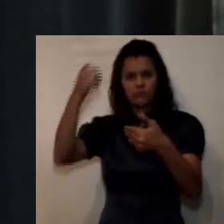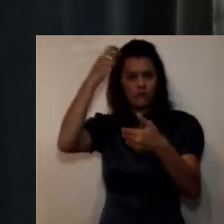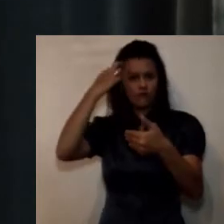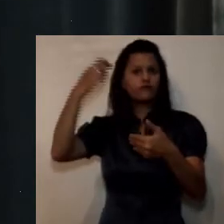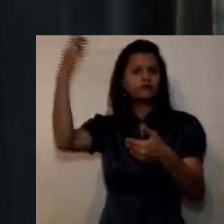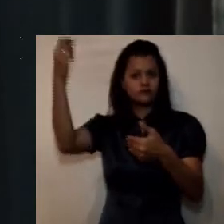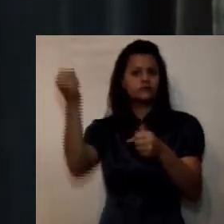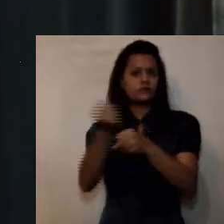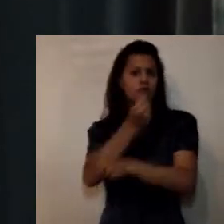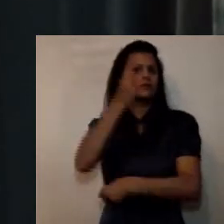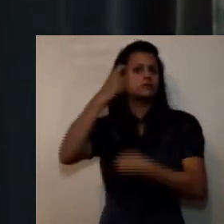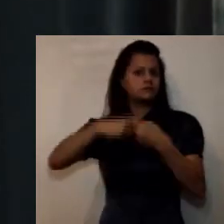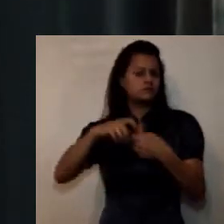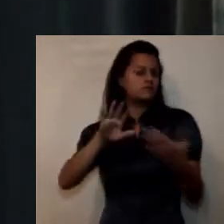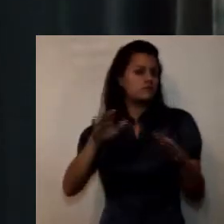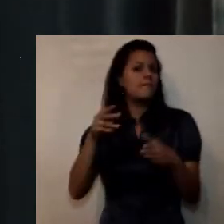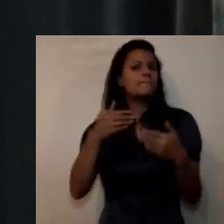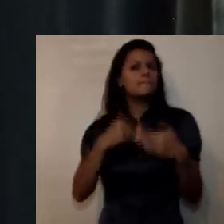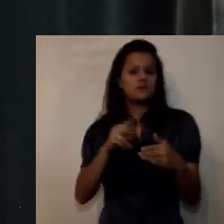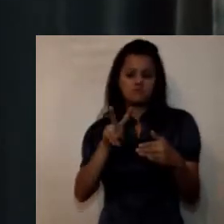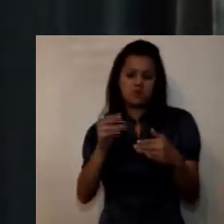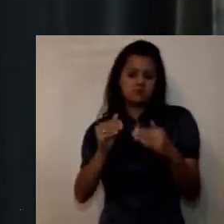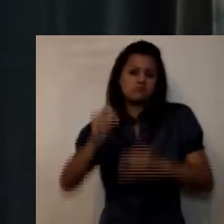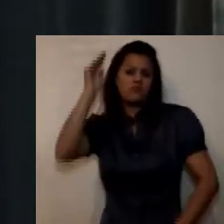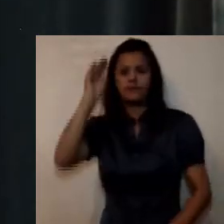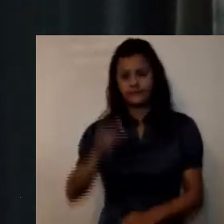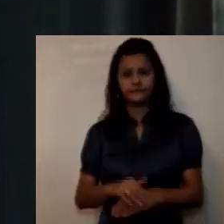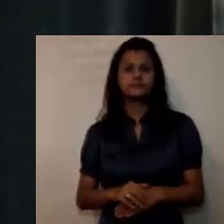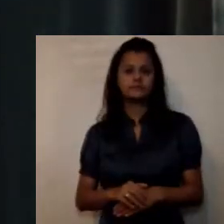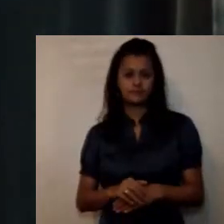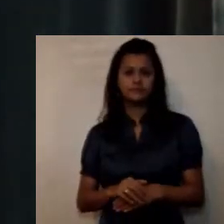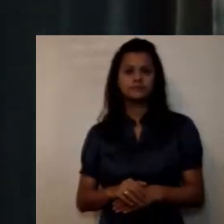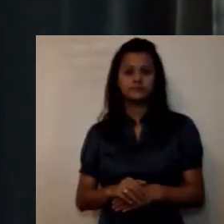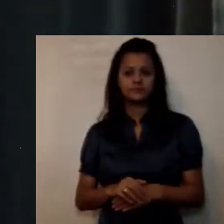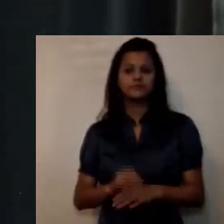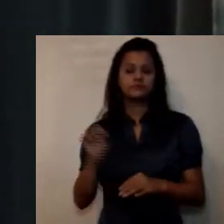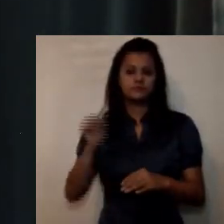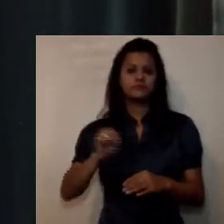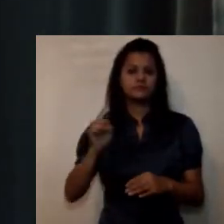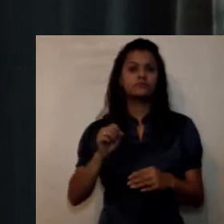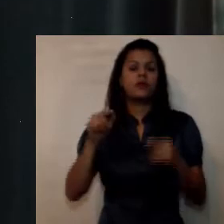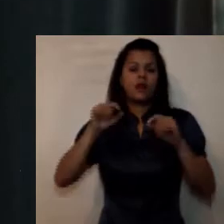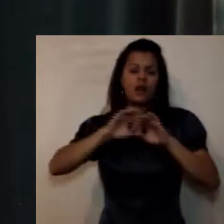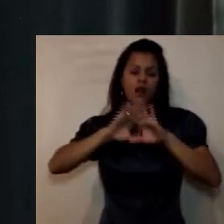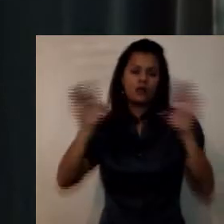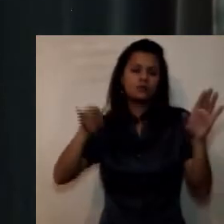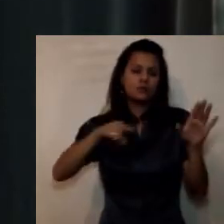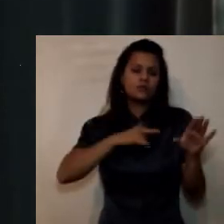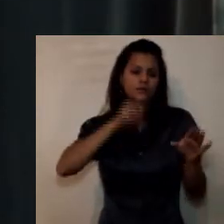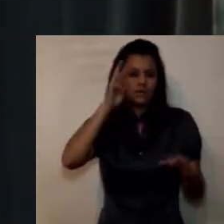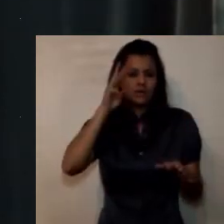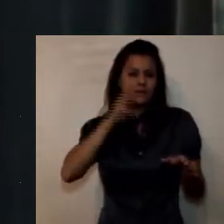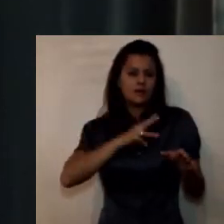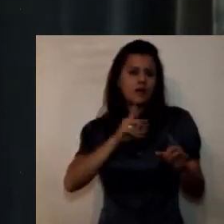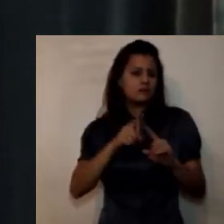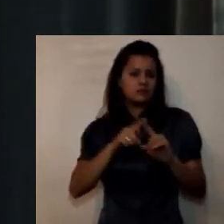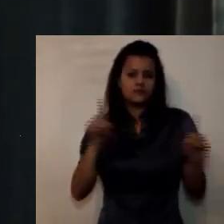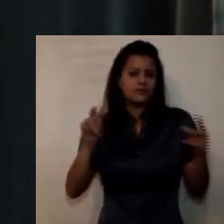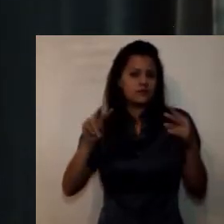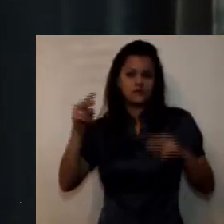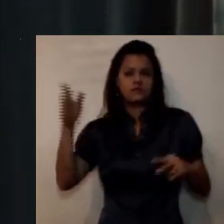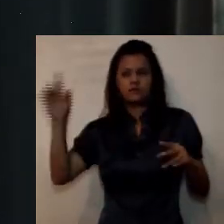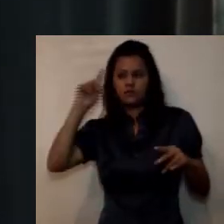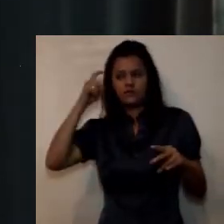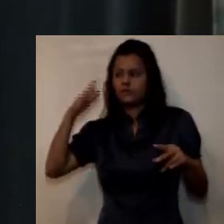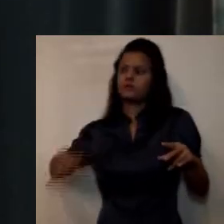de planta ocasional y cátedra tiene sustanciales diferencias dado el tema del redimensionamiento y